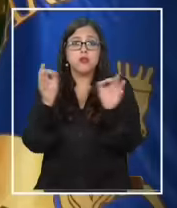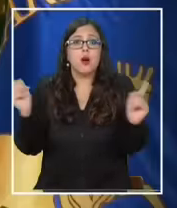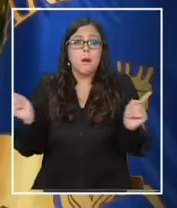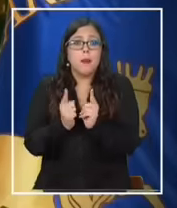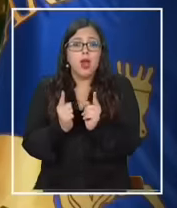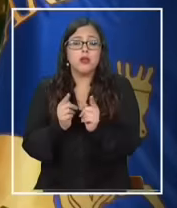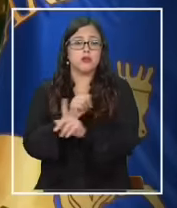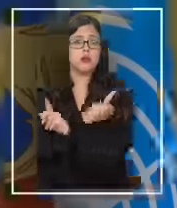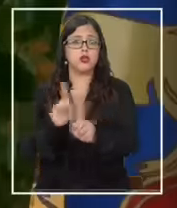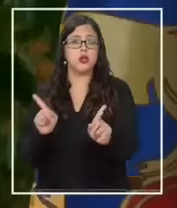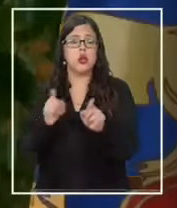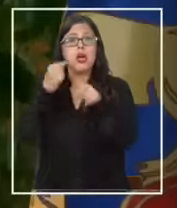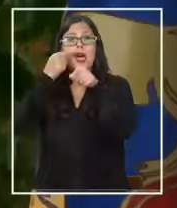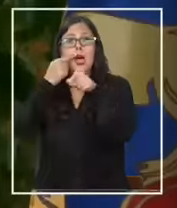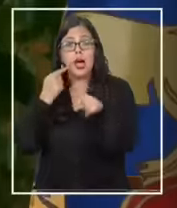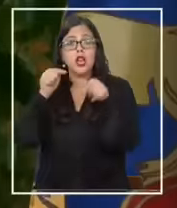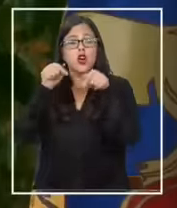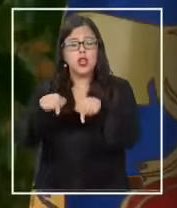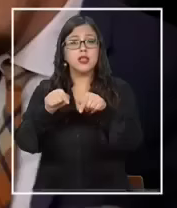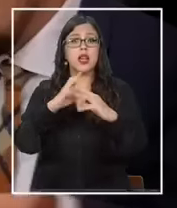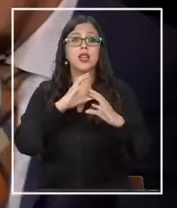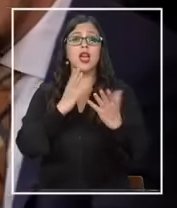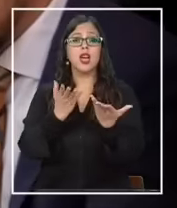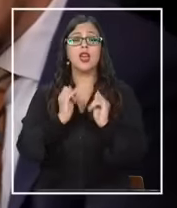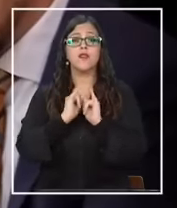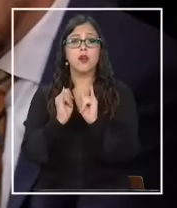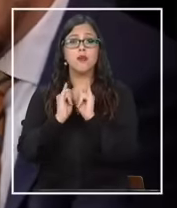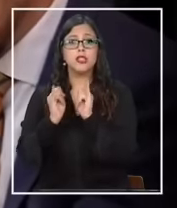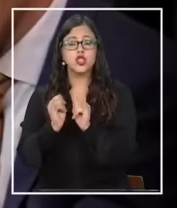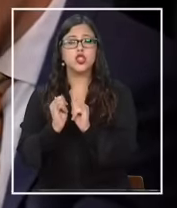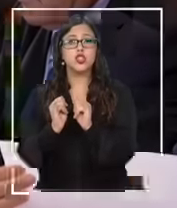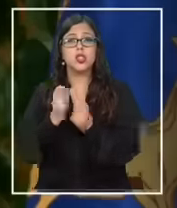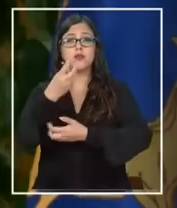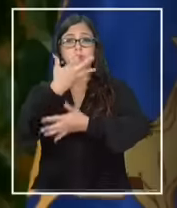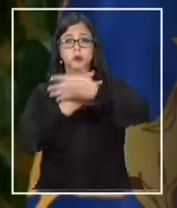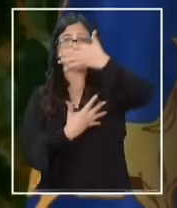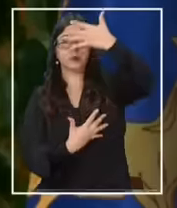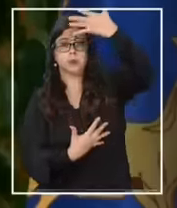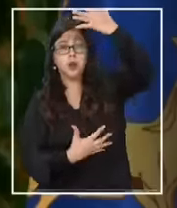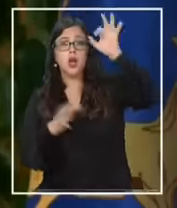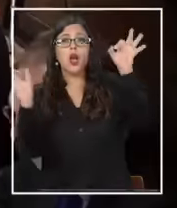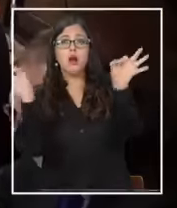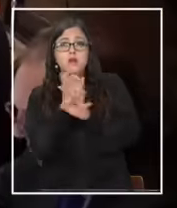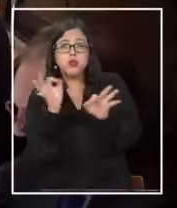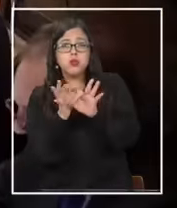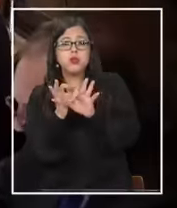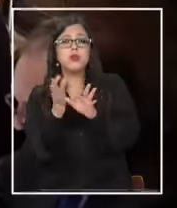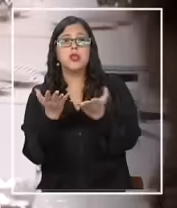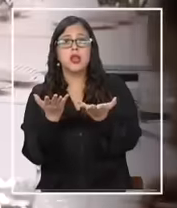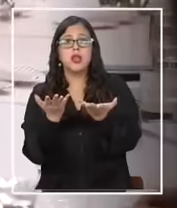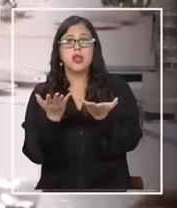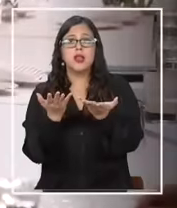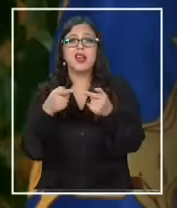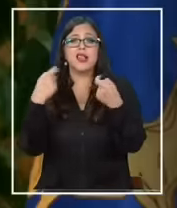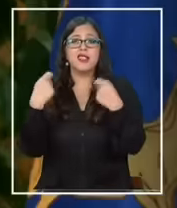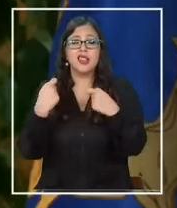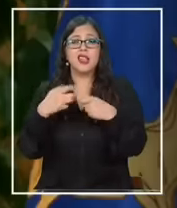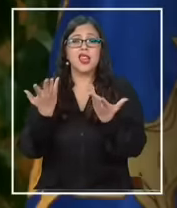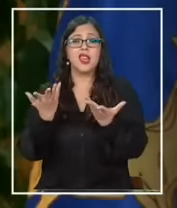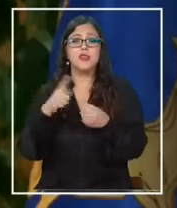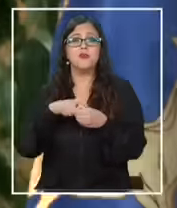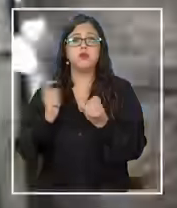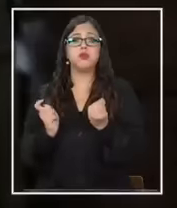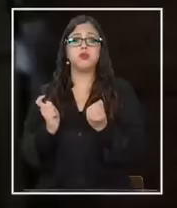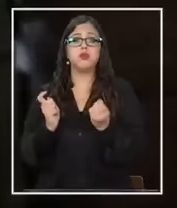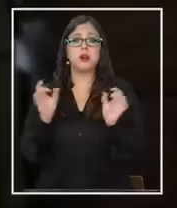es decir él intenta con esta comunicación que da un detallado argumento deslindar de alguna manera o desligarse si tú quieres de las